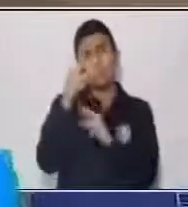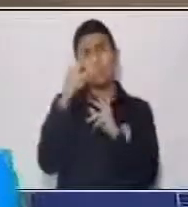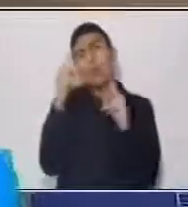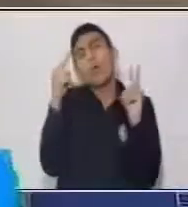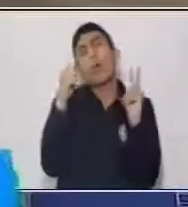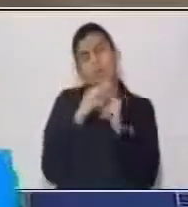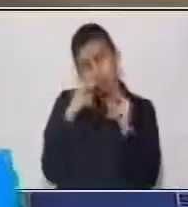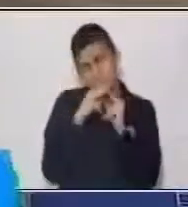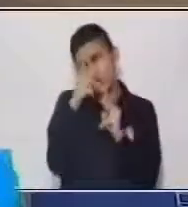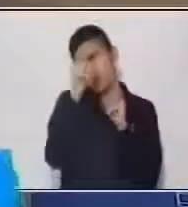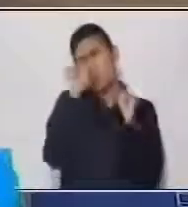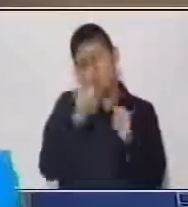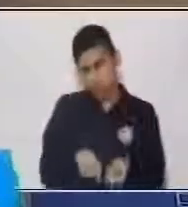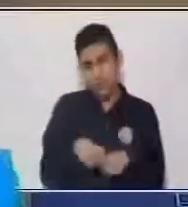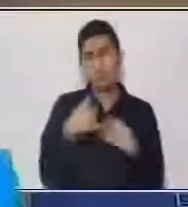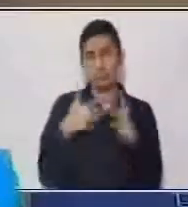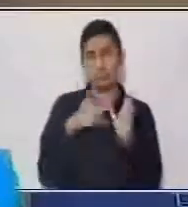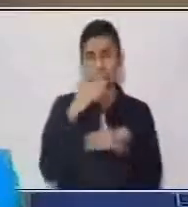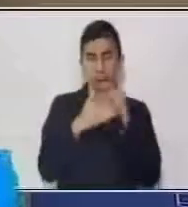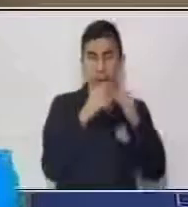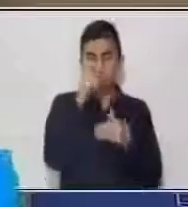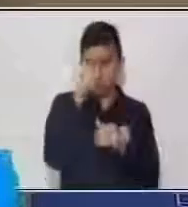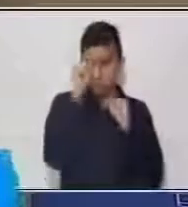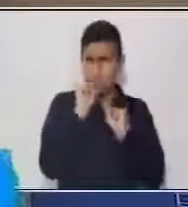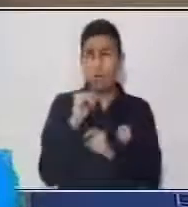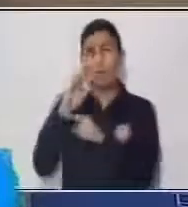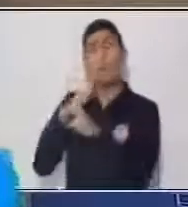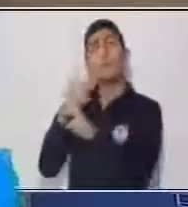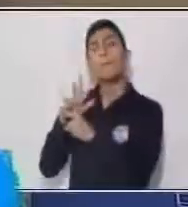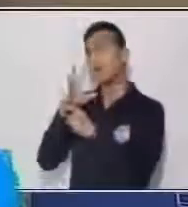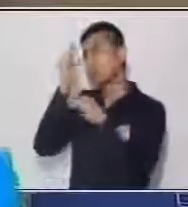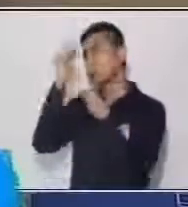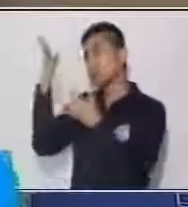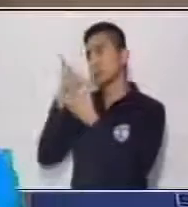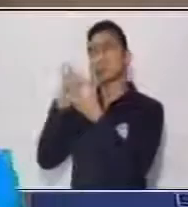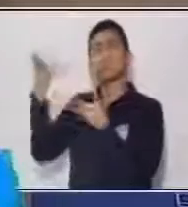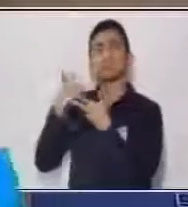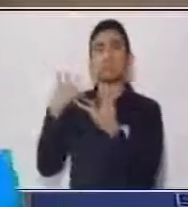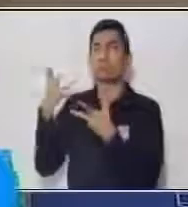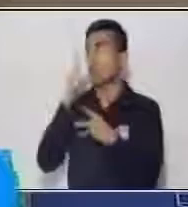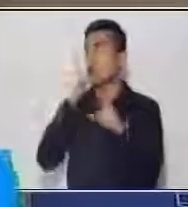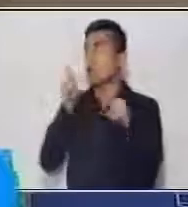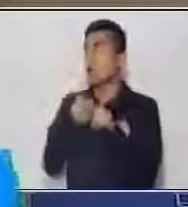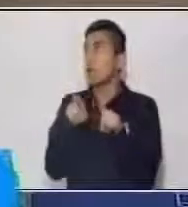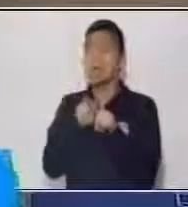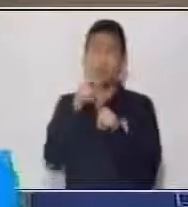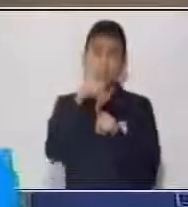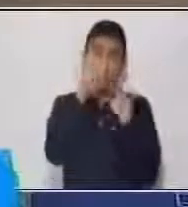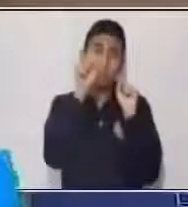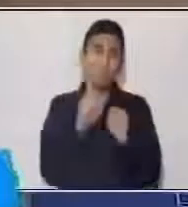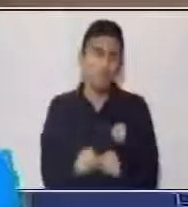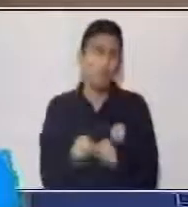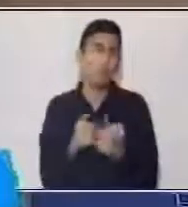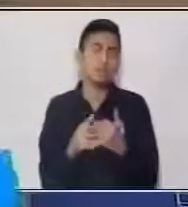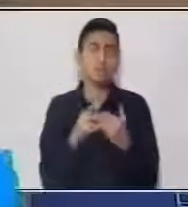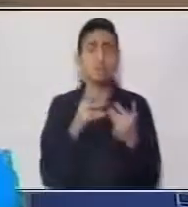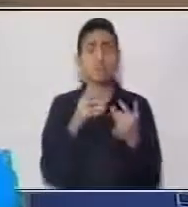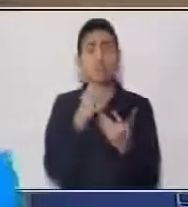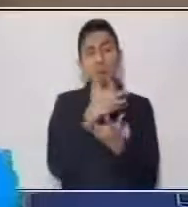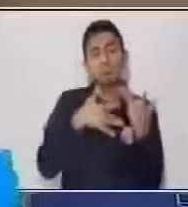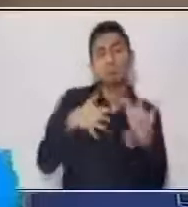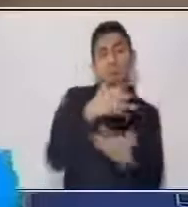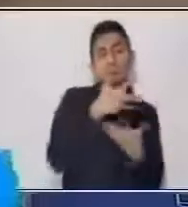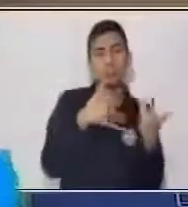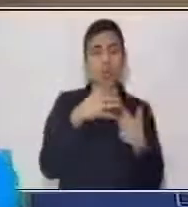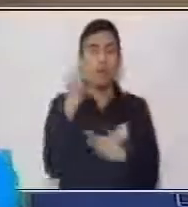conocimiento que adquiriste, que lo compartas, y que de alguna manera también tú puedas dialogarlo con